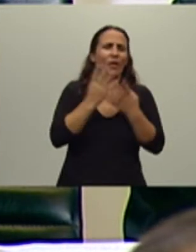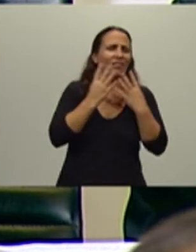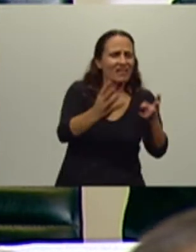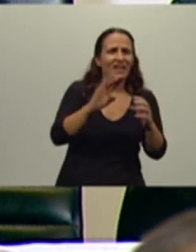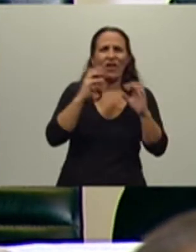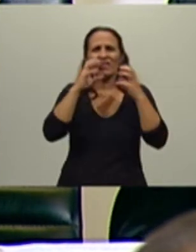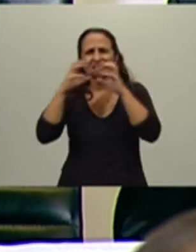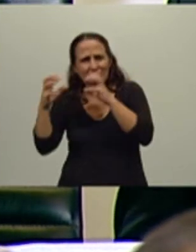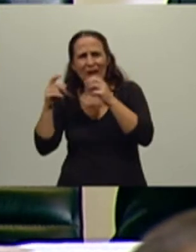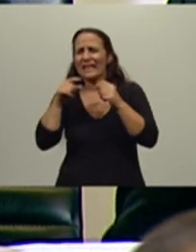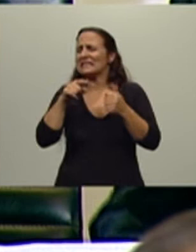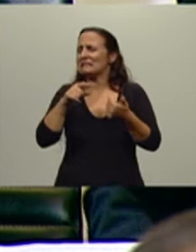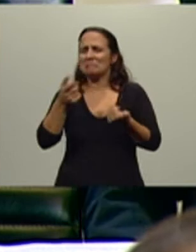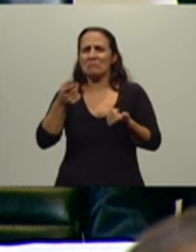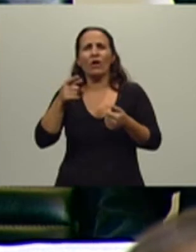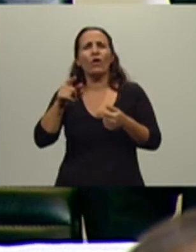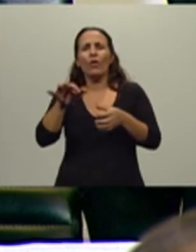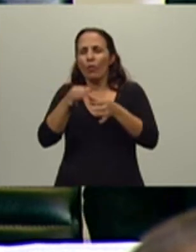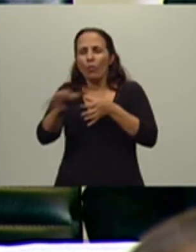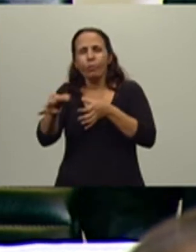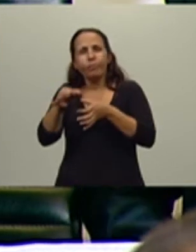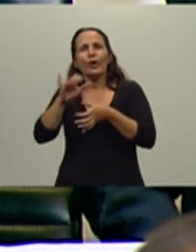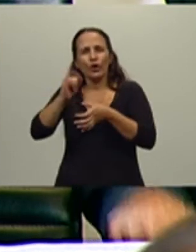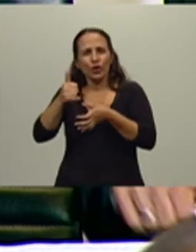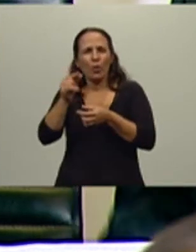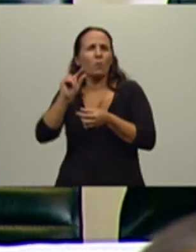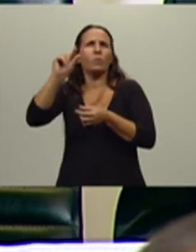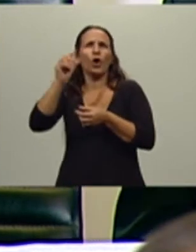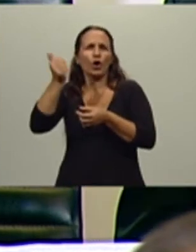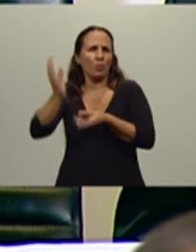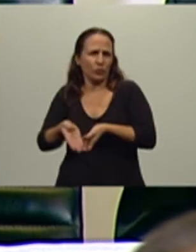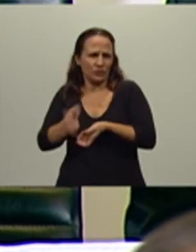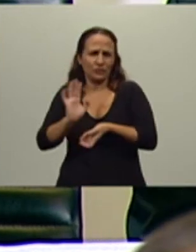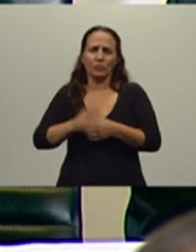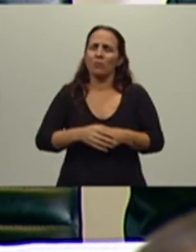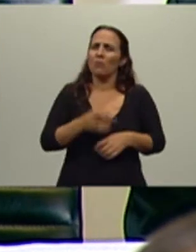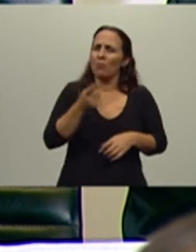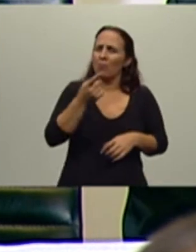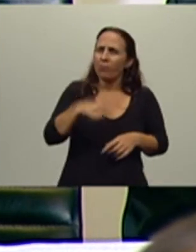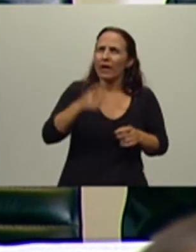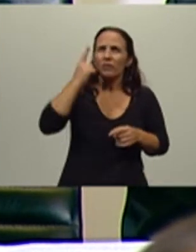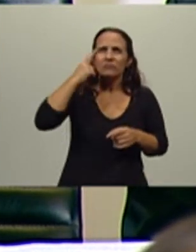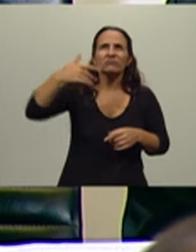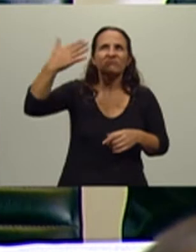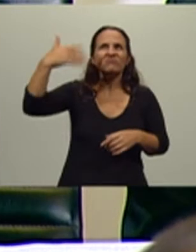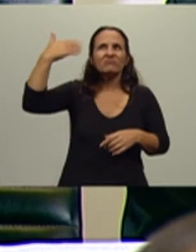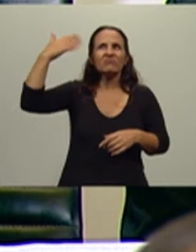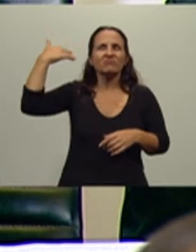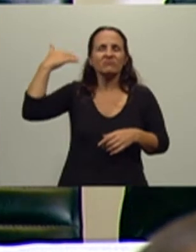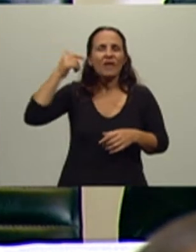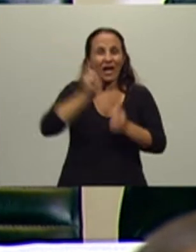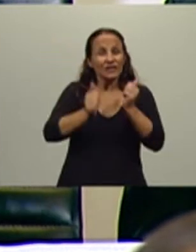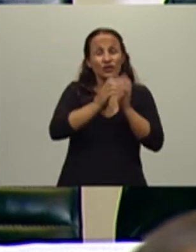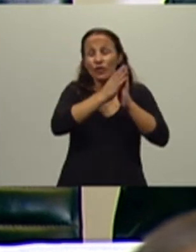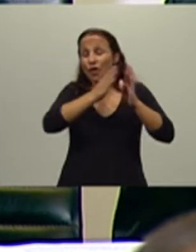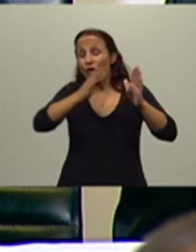poquito, 3 o 6% sobre el poroto de soja. Ahora bien, no se recuerda en toda la historia